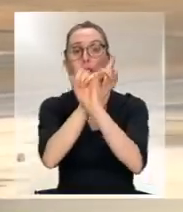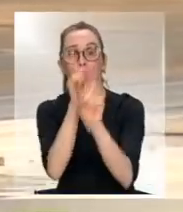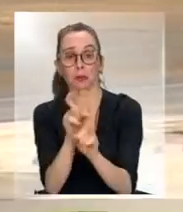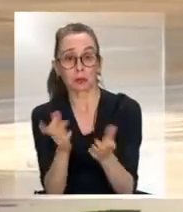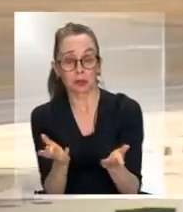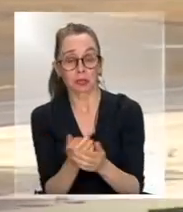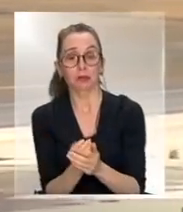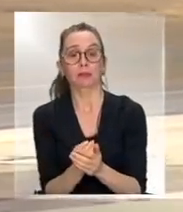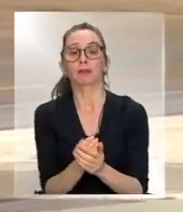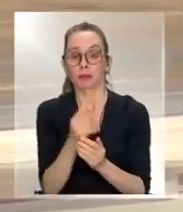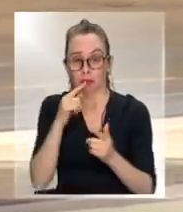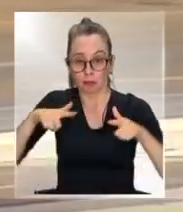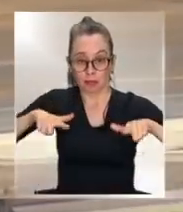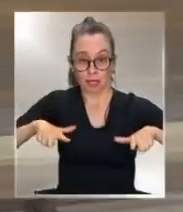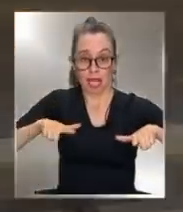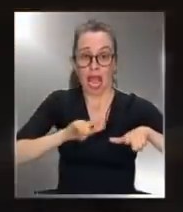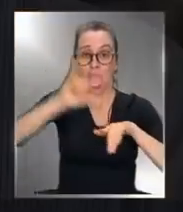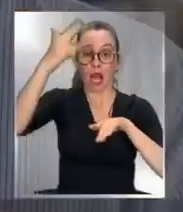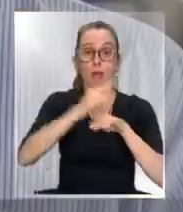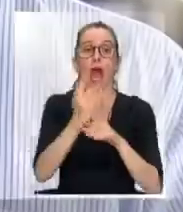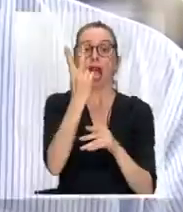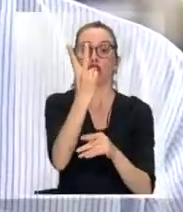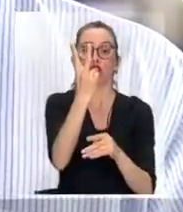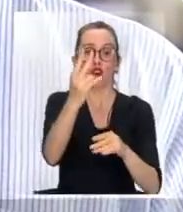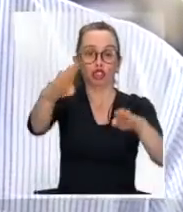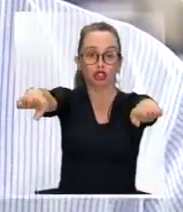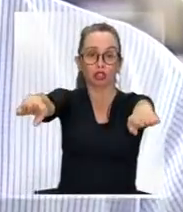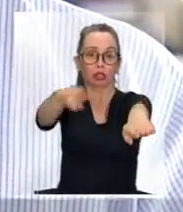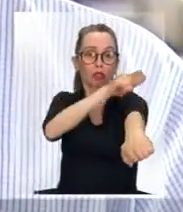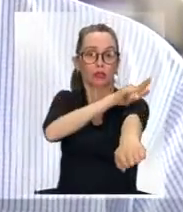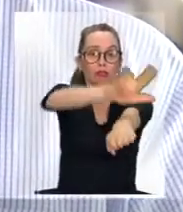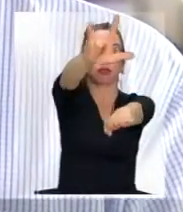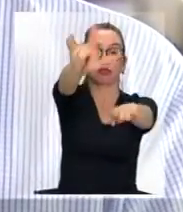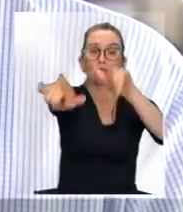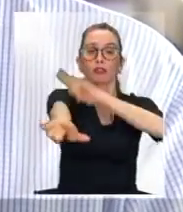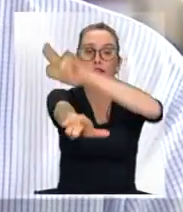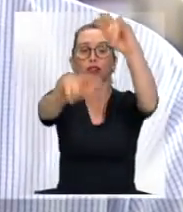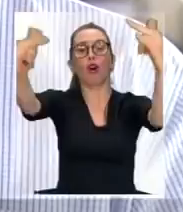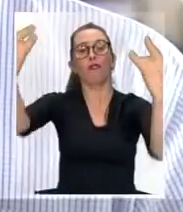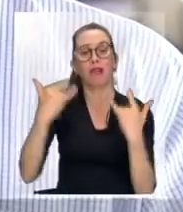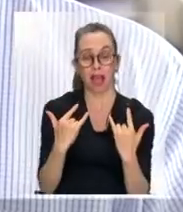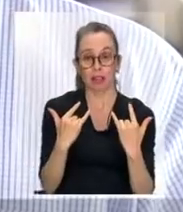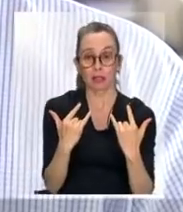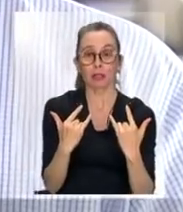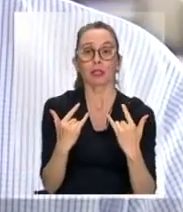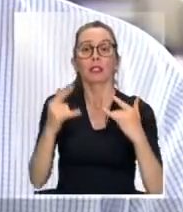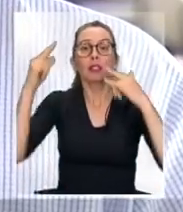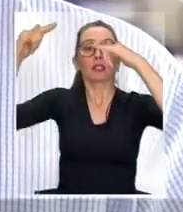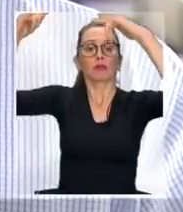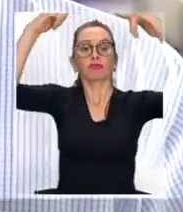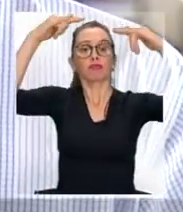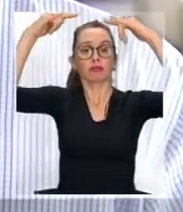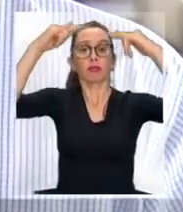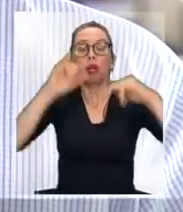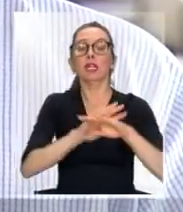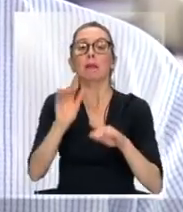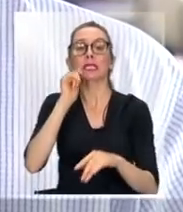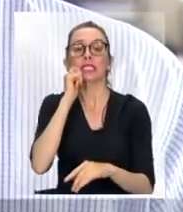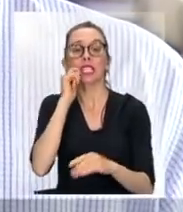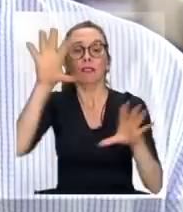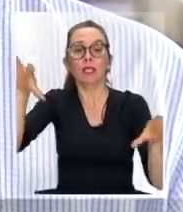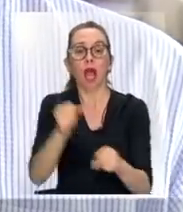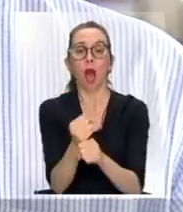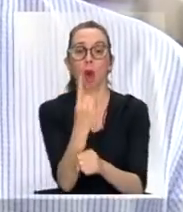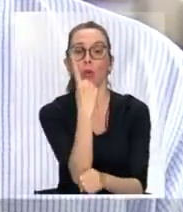El aeropuerto cuenta con dos pistas, pero esas dos pistas desde el punto de vista operacional aire significan solamente una, porque no están los